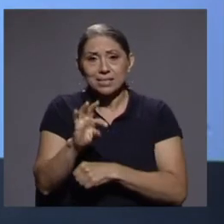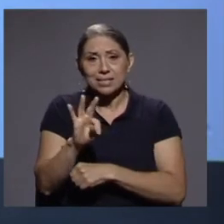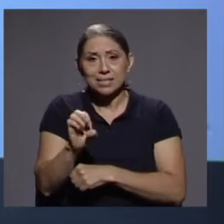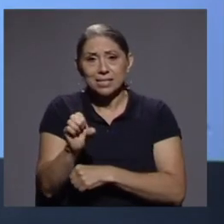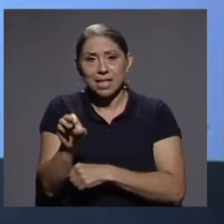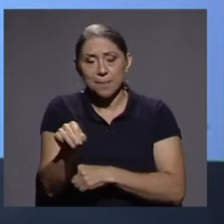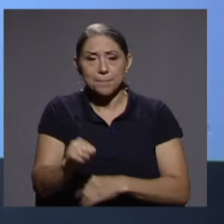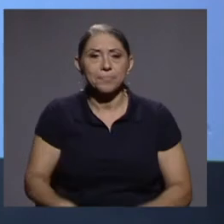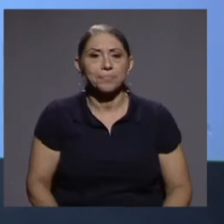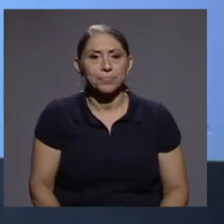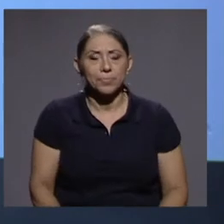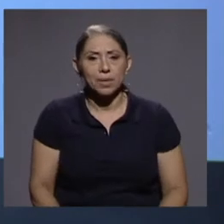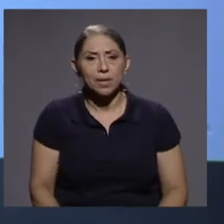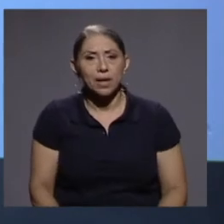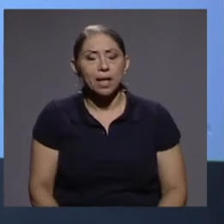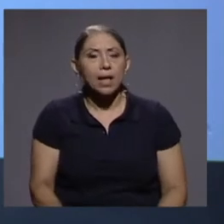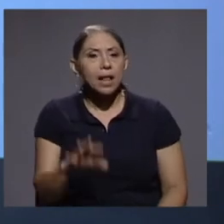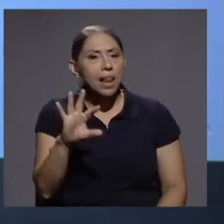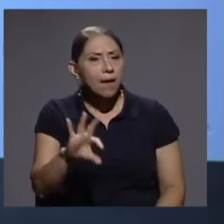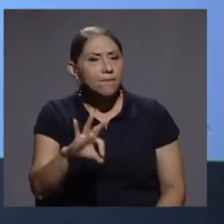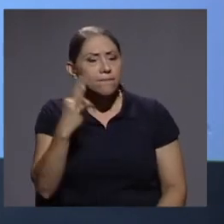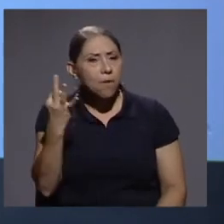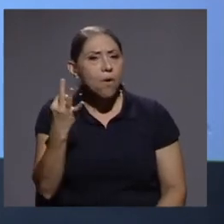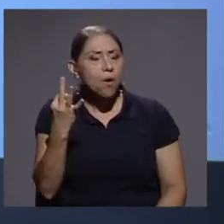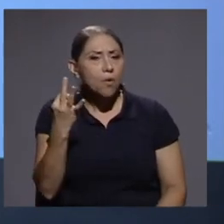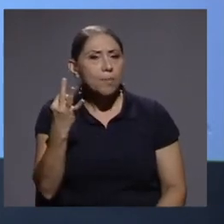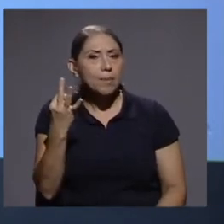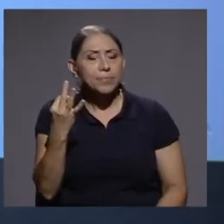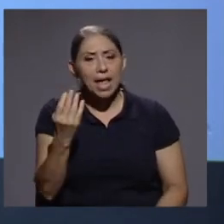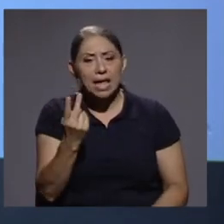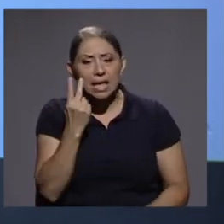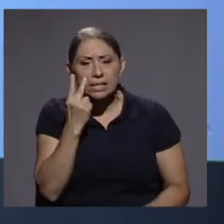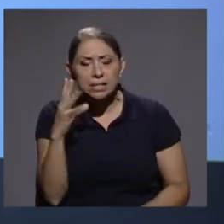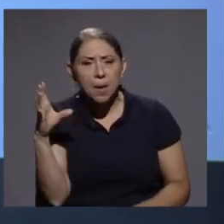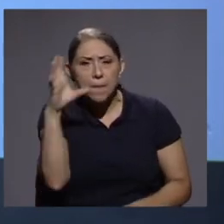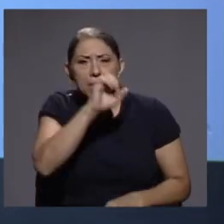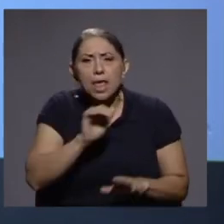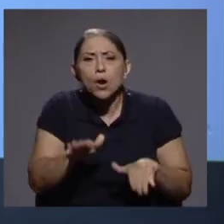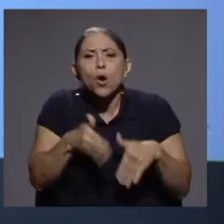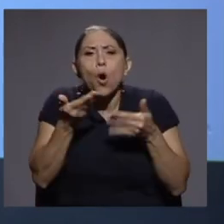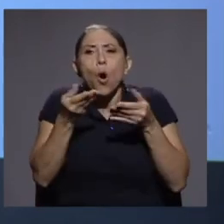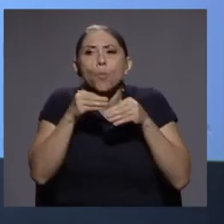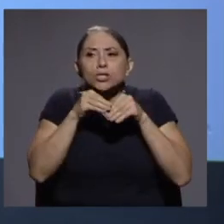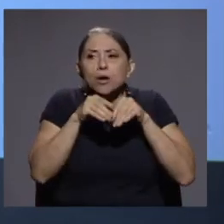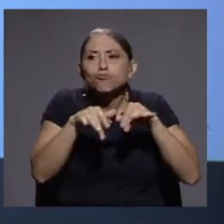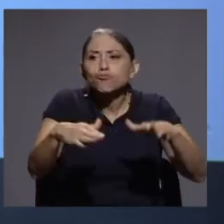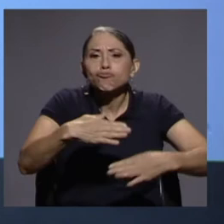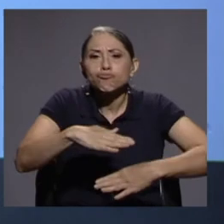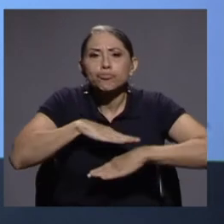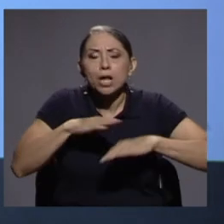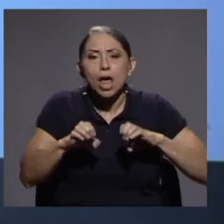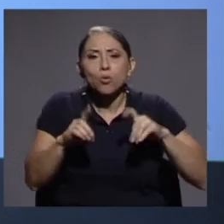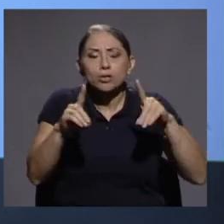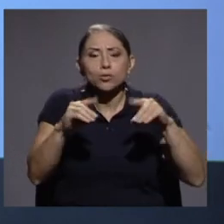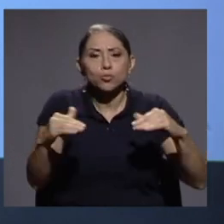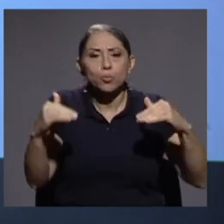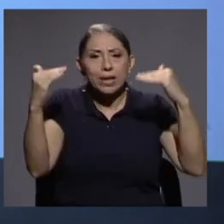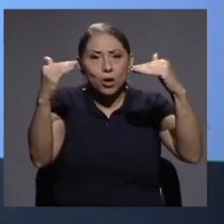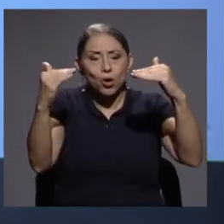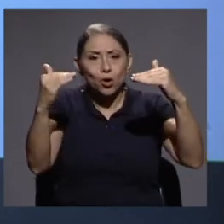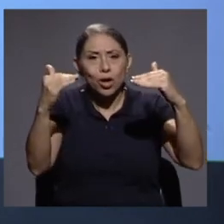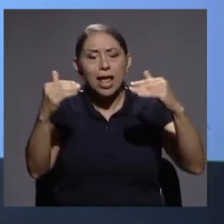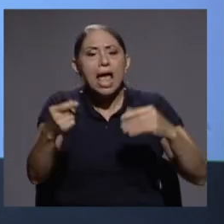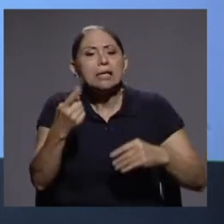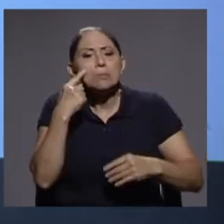La manera que se mide la cobertura de la educación superior suelen hacerse observando que